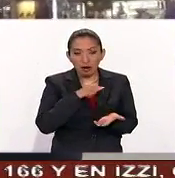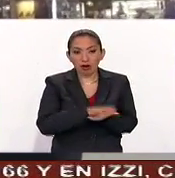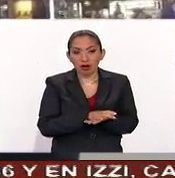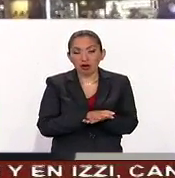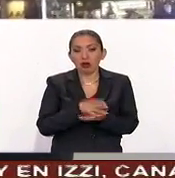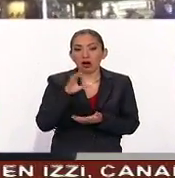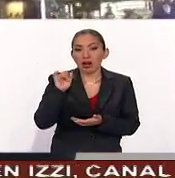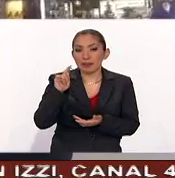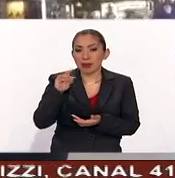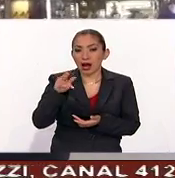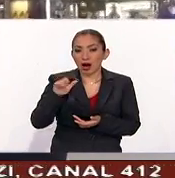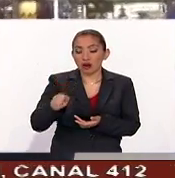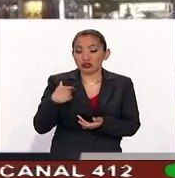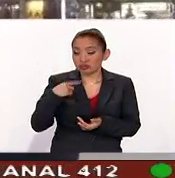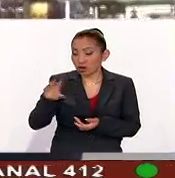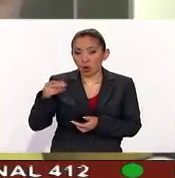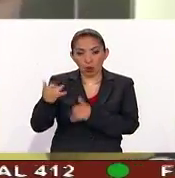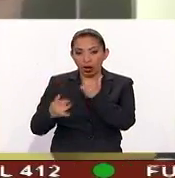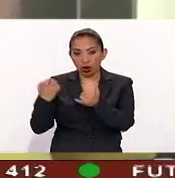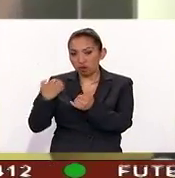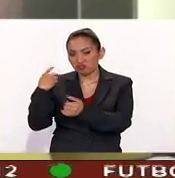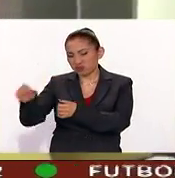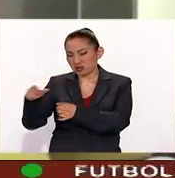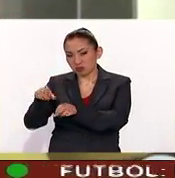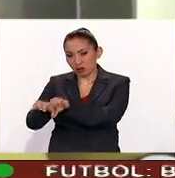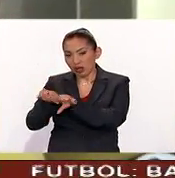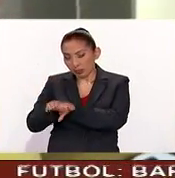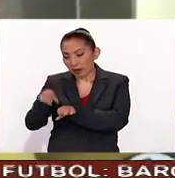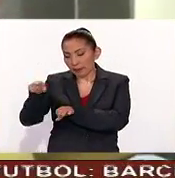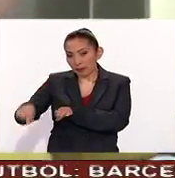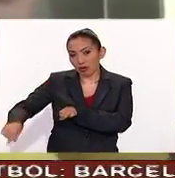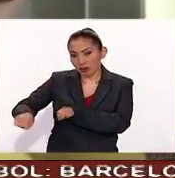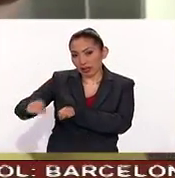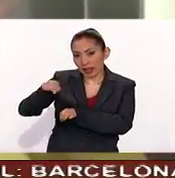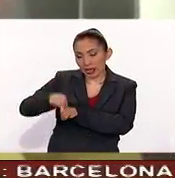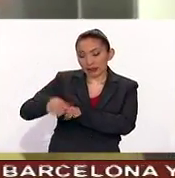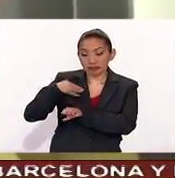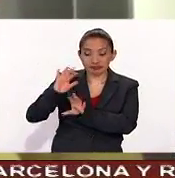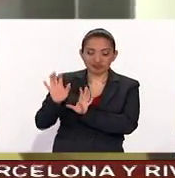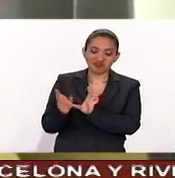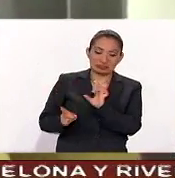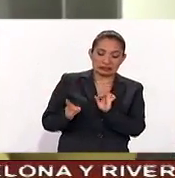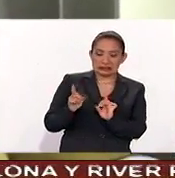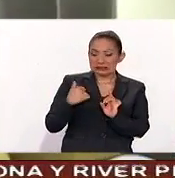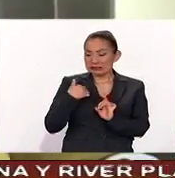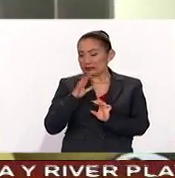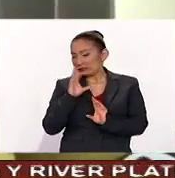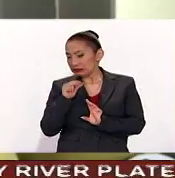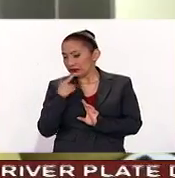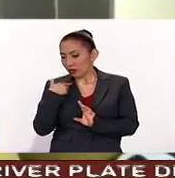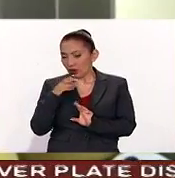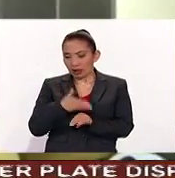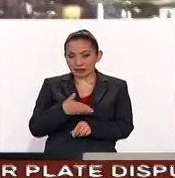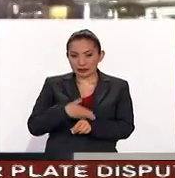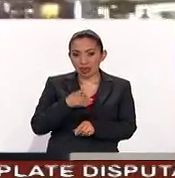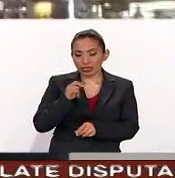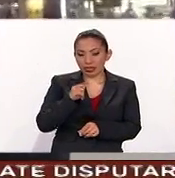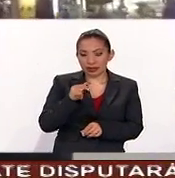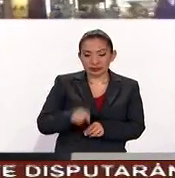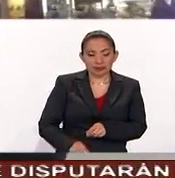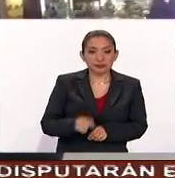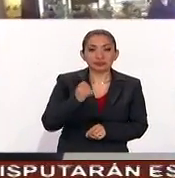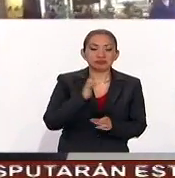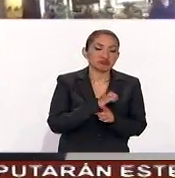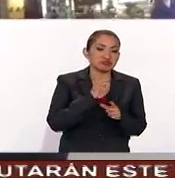Olympiacos no juega con el Olympiacos porque el Olympiacos también tuvo hasta cierto momento reservas y miedo de que no le fuera a poner un castigo el TAS y